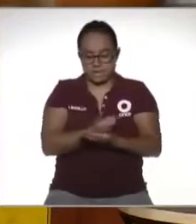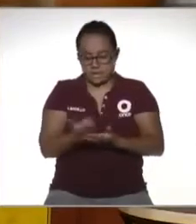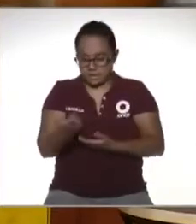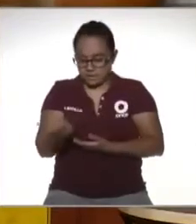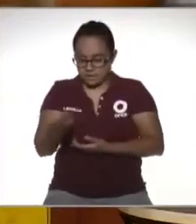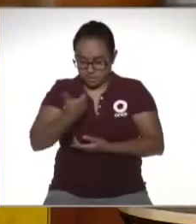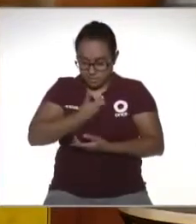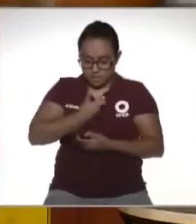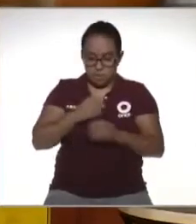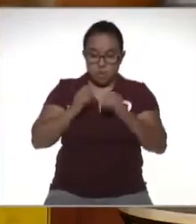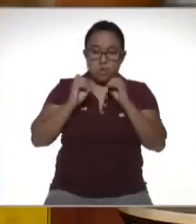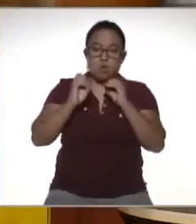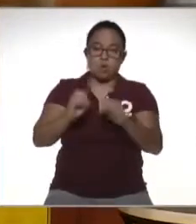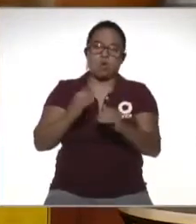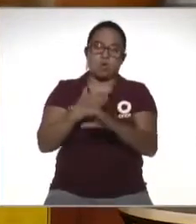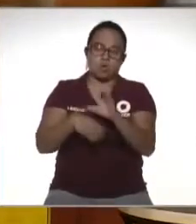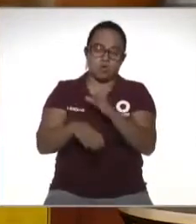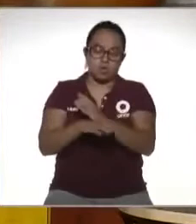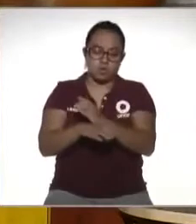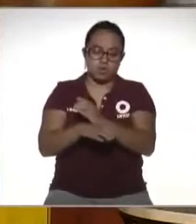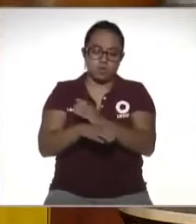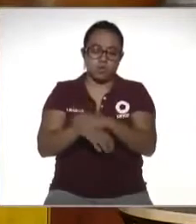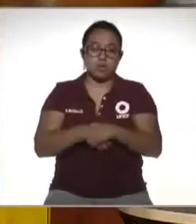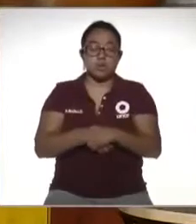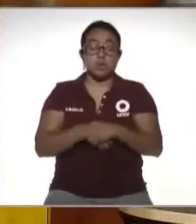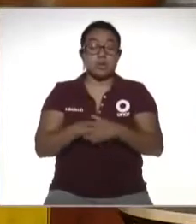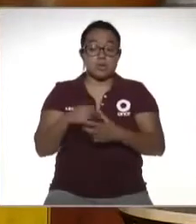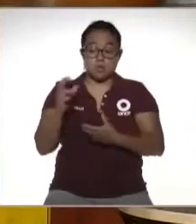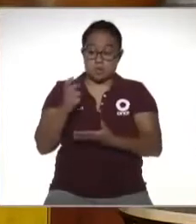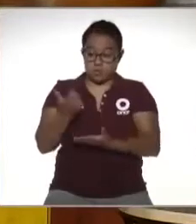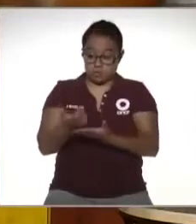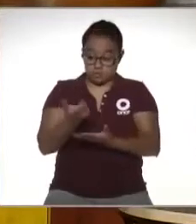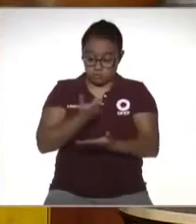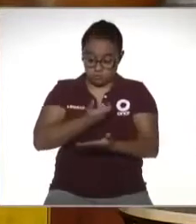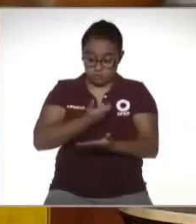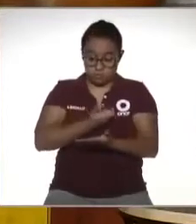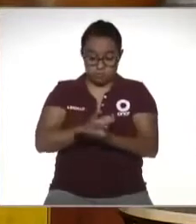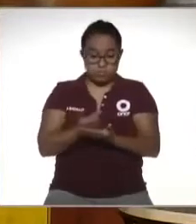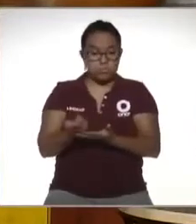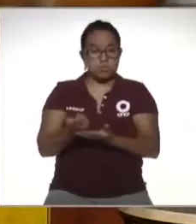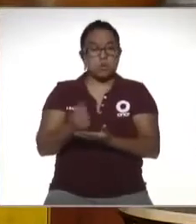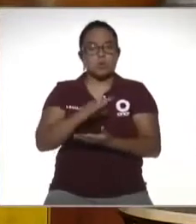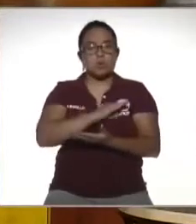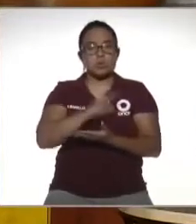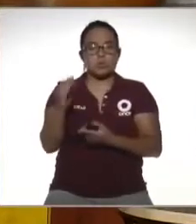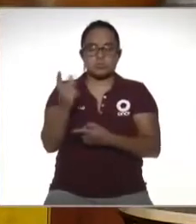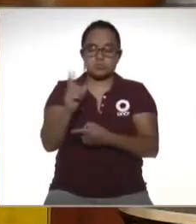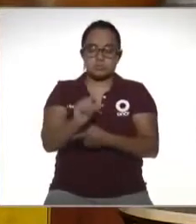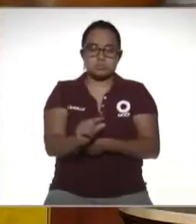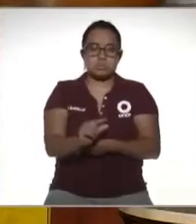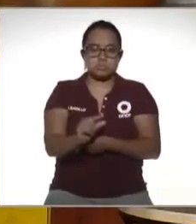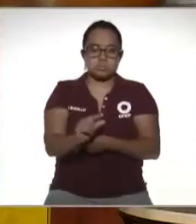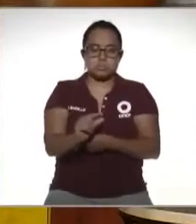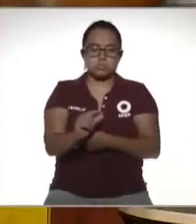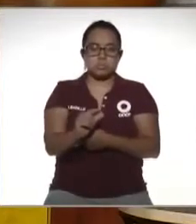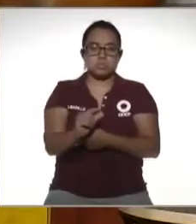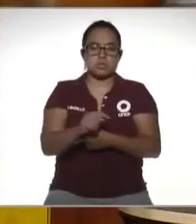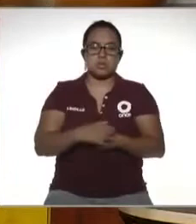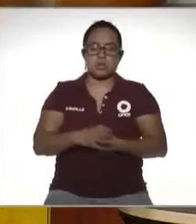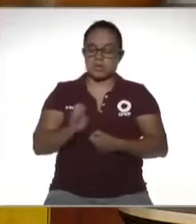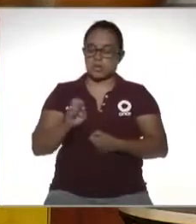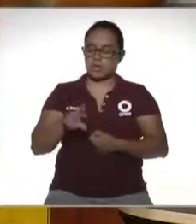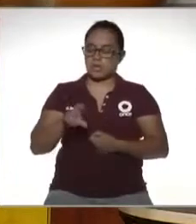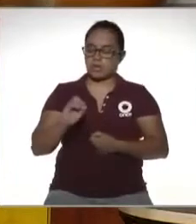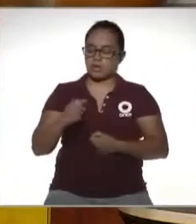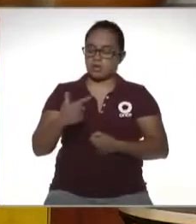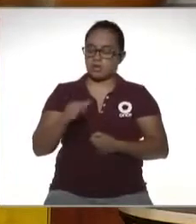efectivo o bienes principalmente entonces el ingreso que efectivamente cobró y va a poder disminuir de ese ingreso las erogaciones